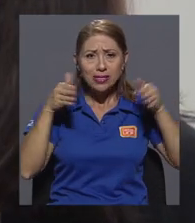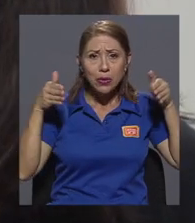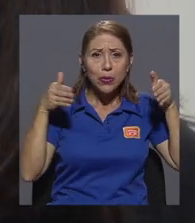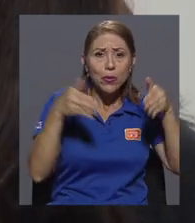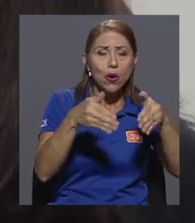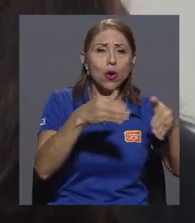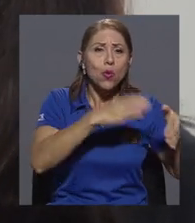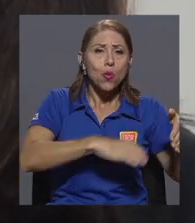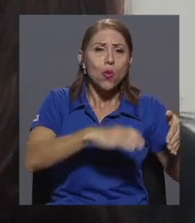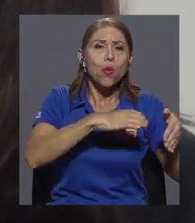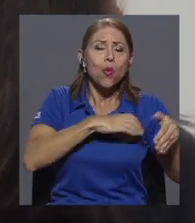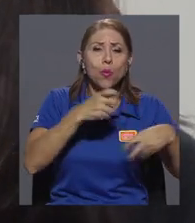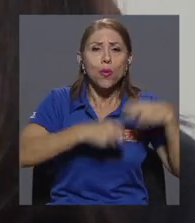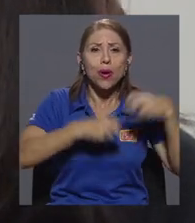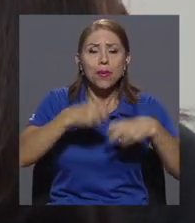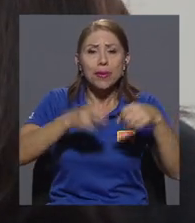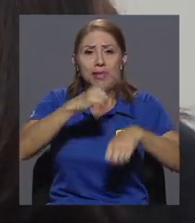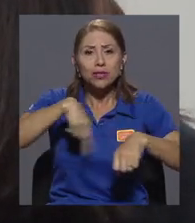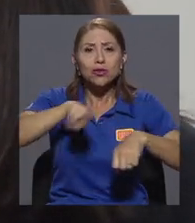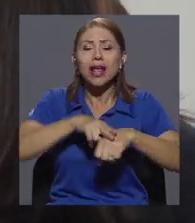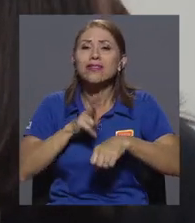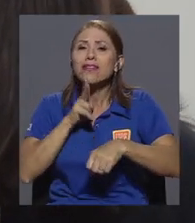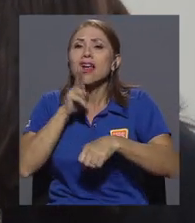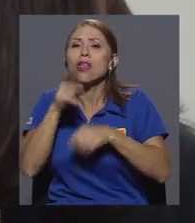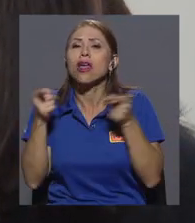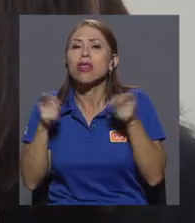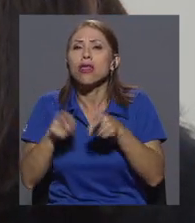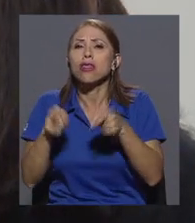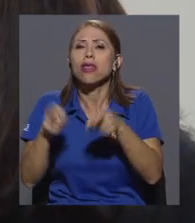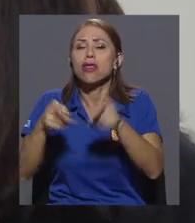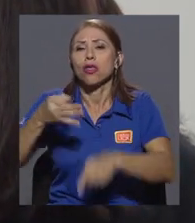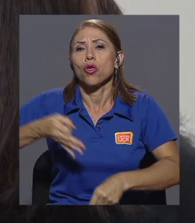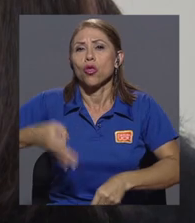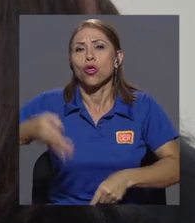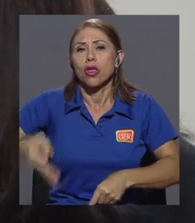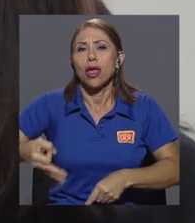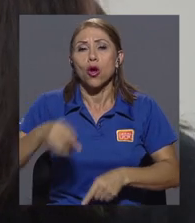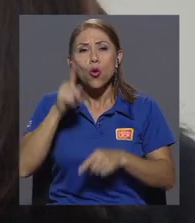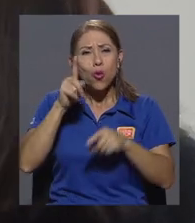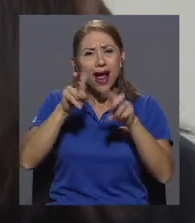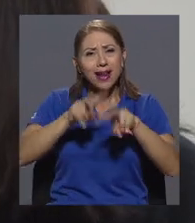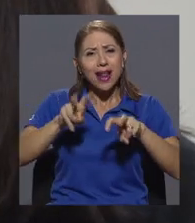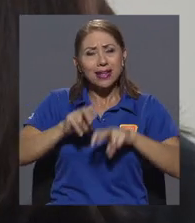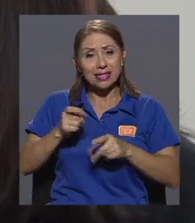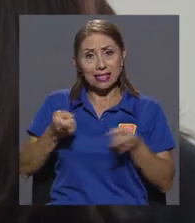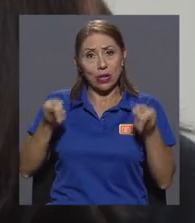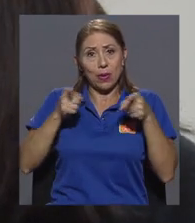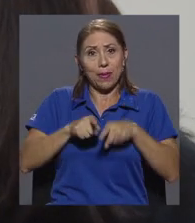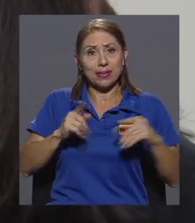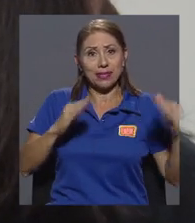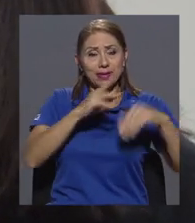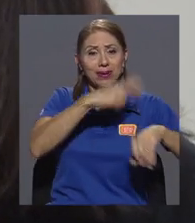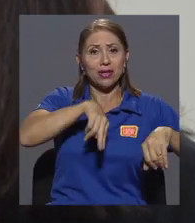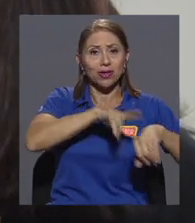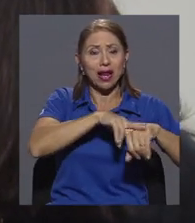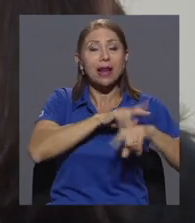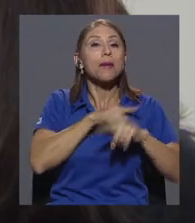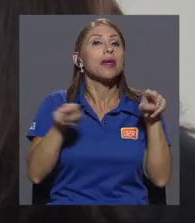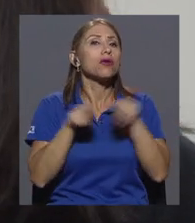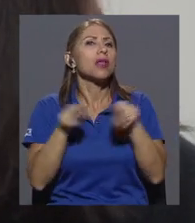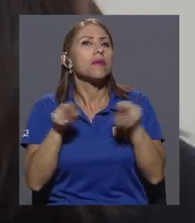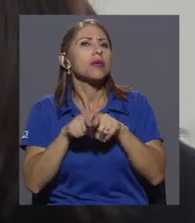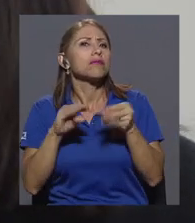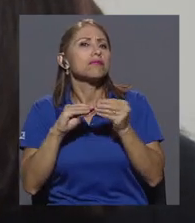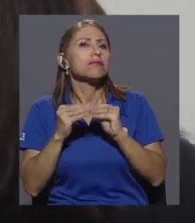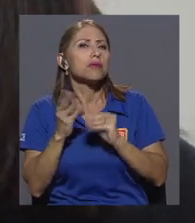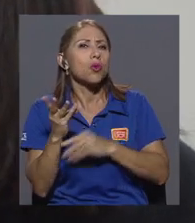nacionales, en la realidad, en lo cotidiano, en un análisis oportuno de la coyuntura nacional, pero también en la parte más cuantitativa, también, de poder